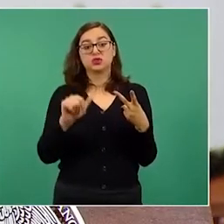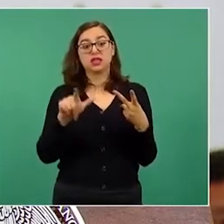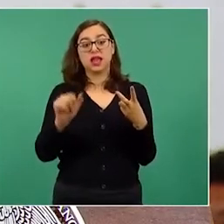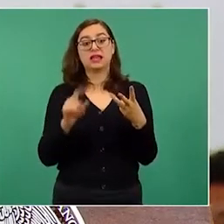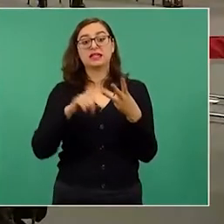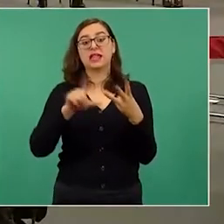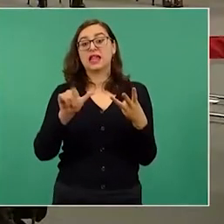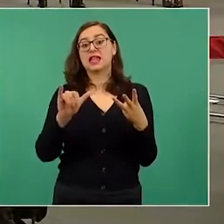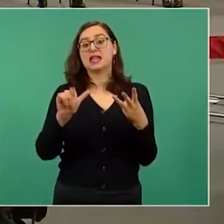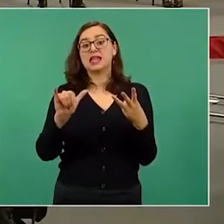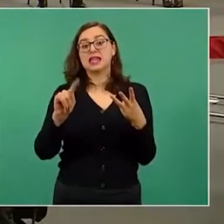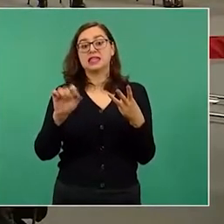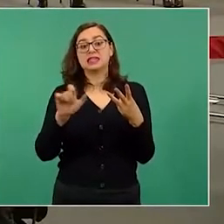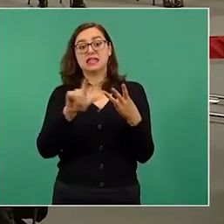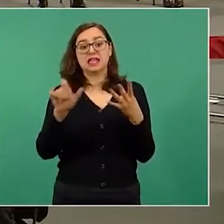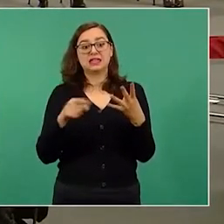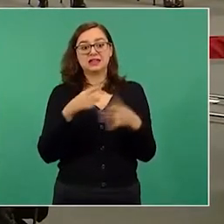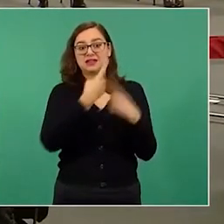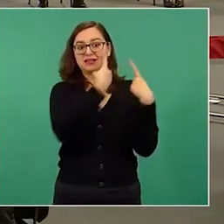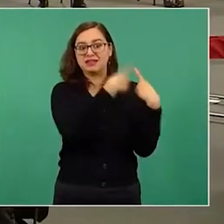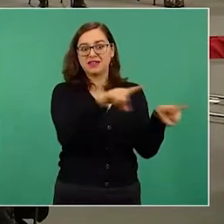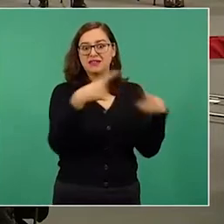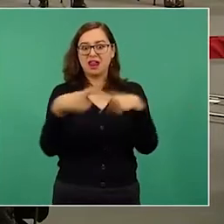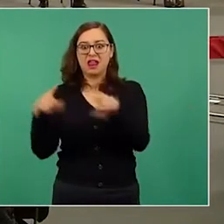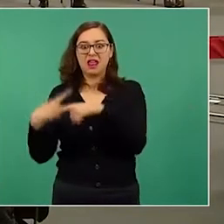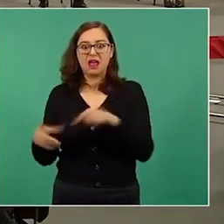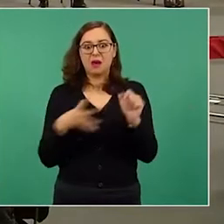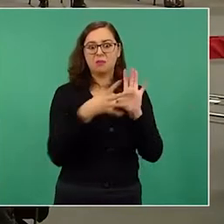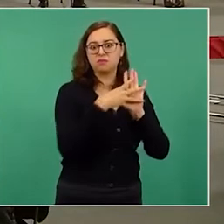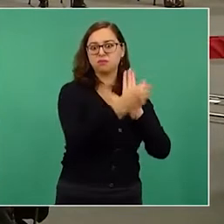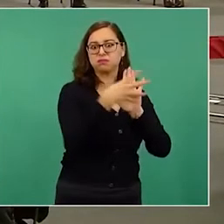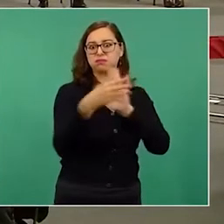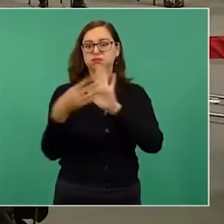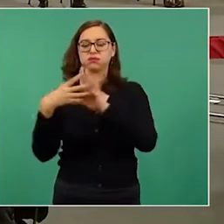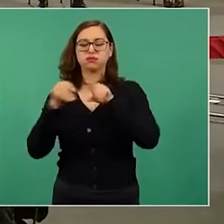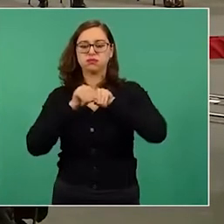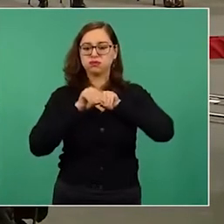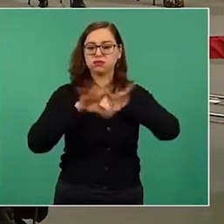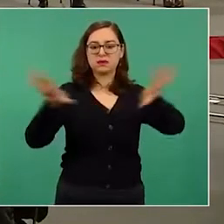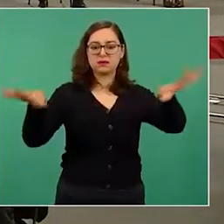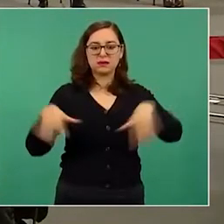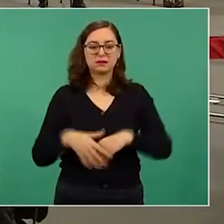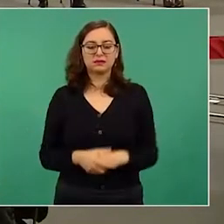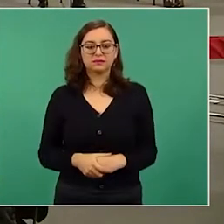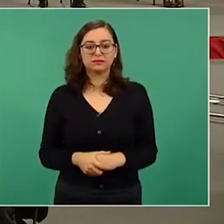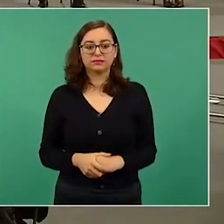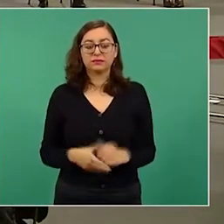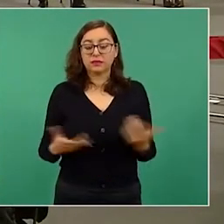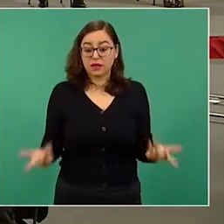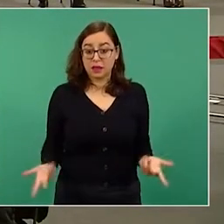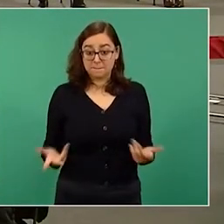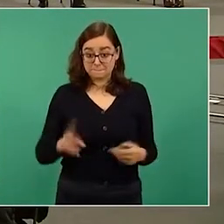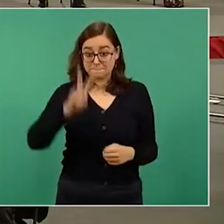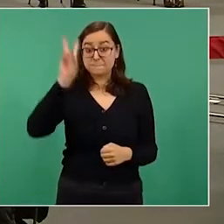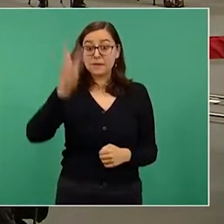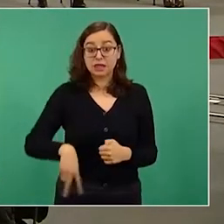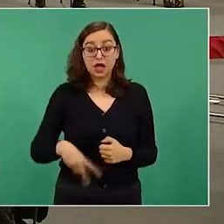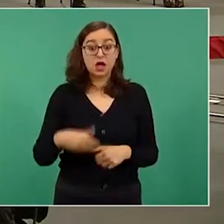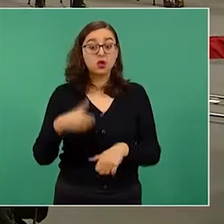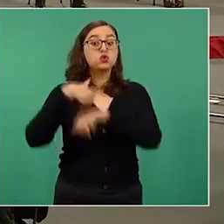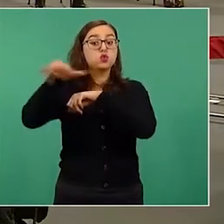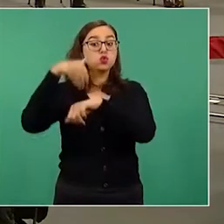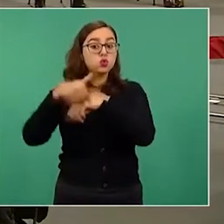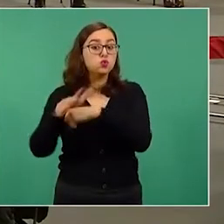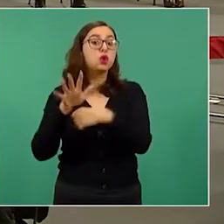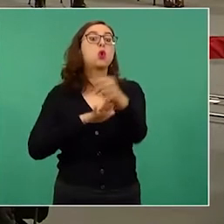otros. Vemos en la siguiente, por favor, que México está en el lugar número 15 de los países